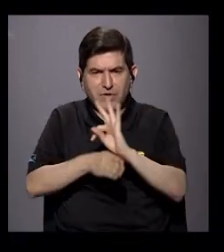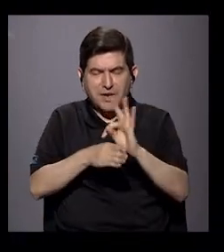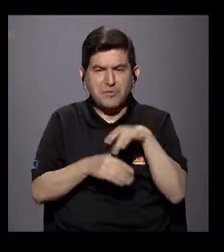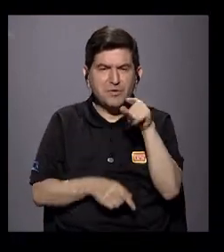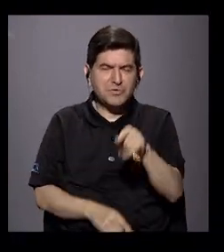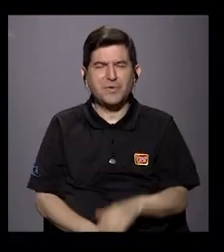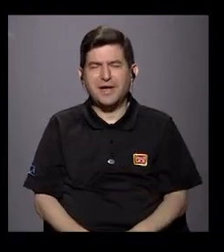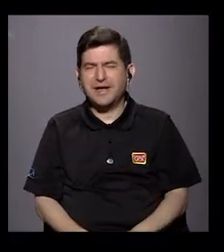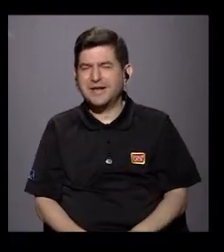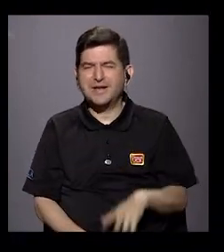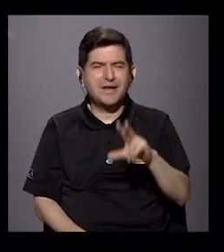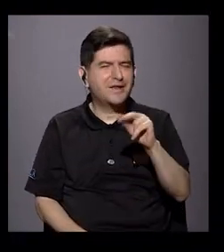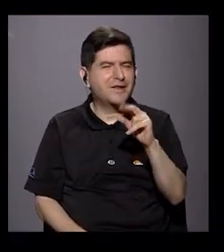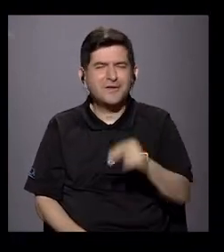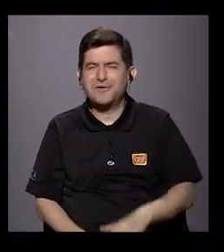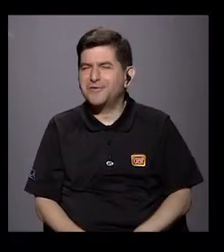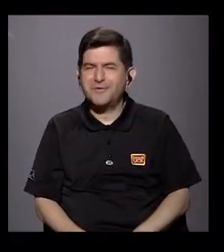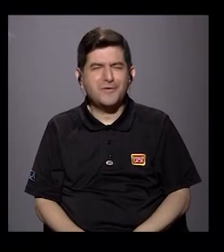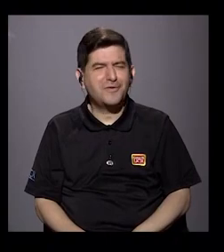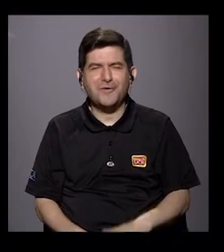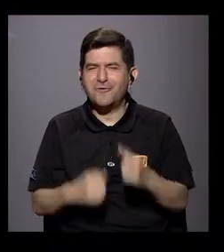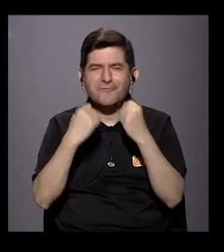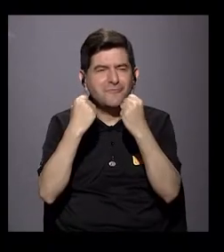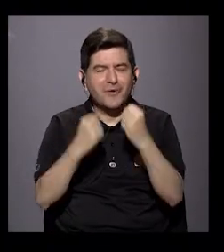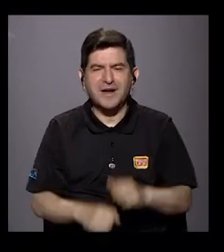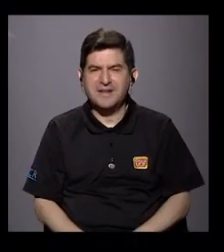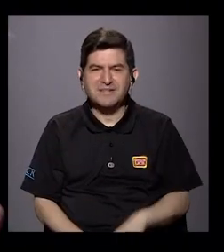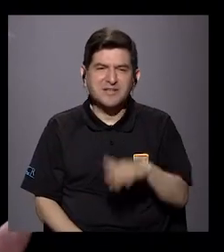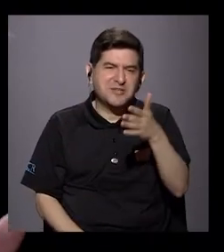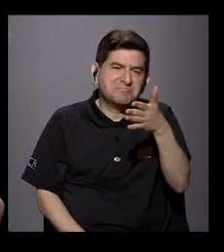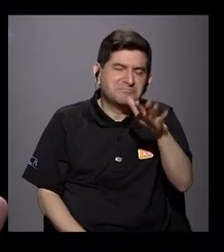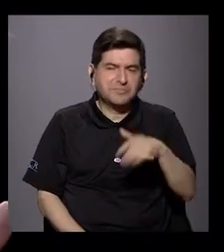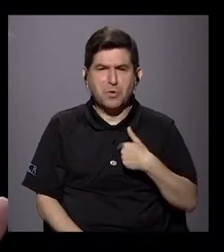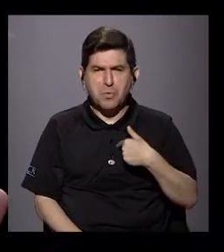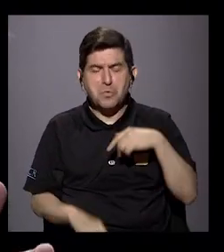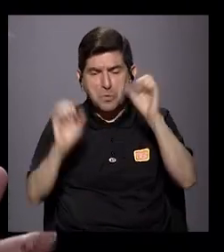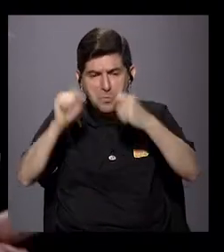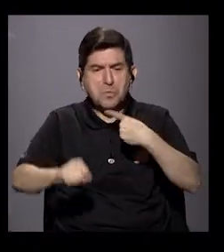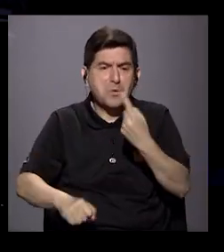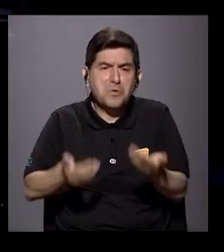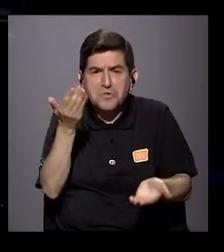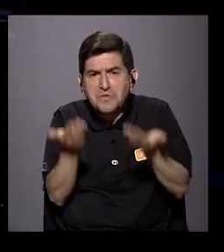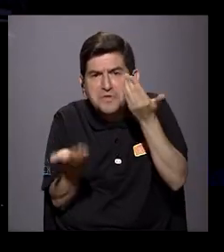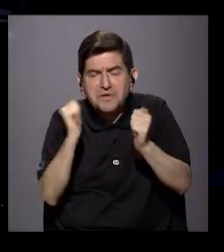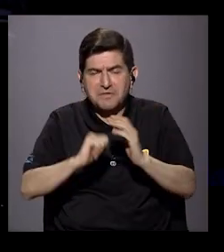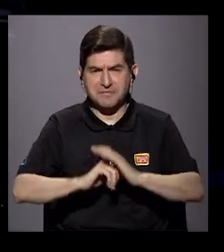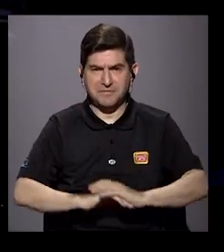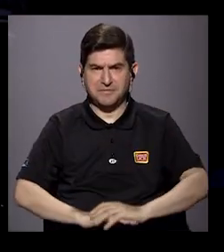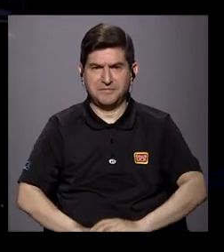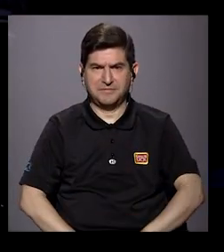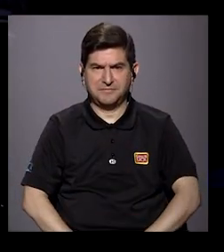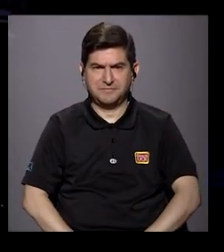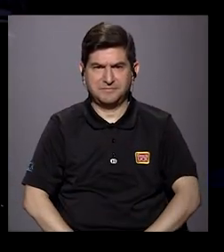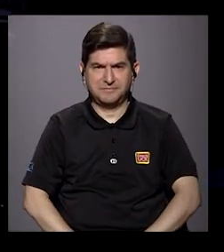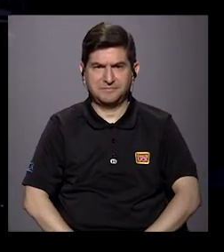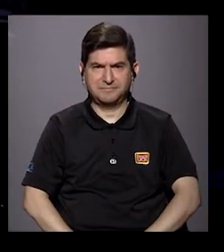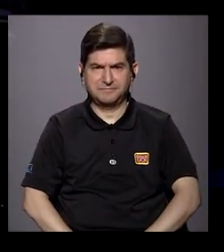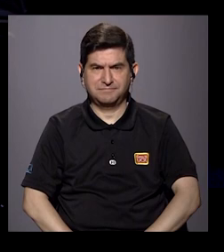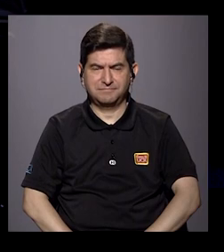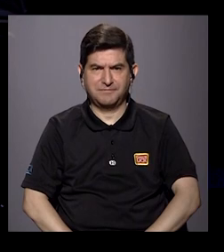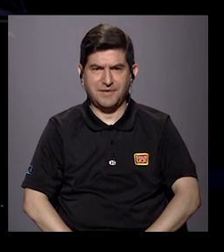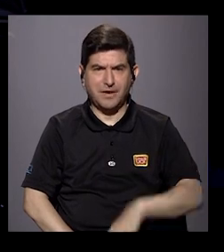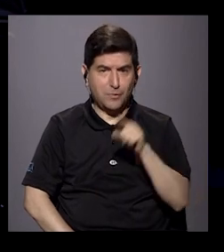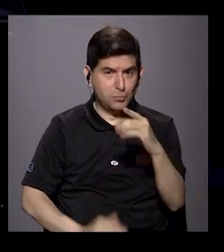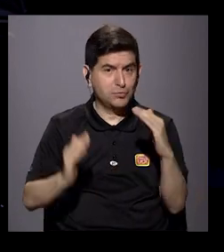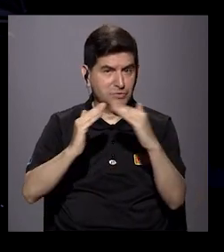tibio, pero muy, muy tibio. Entonces, en ese panorama, uno podría decir que